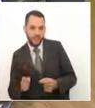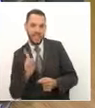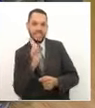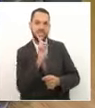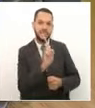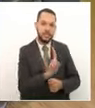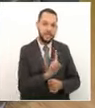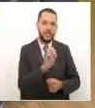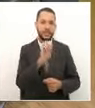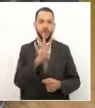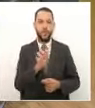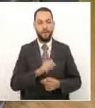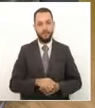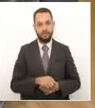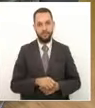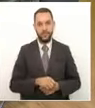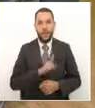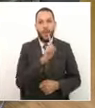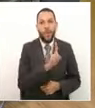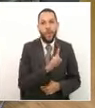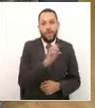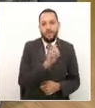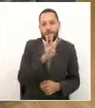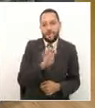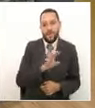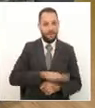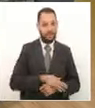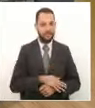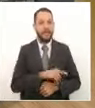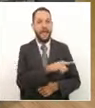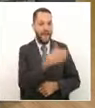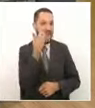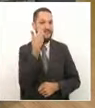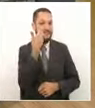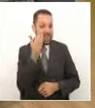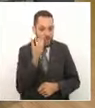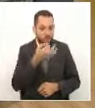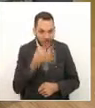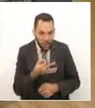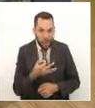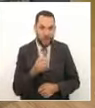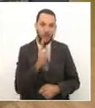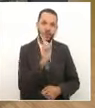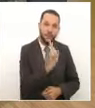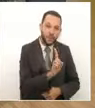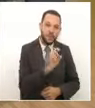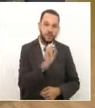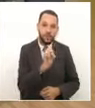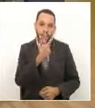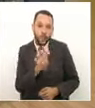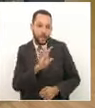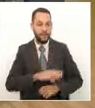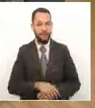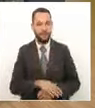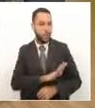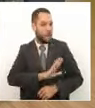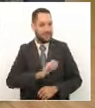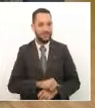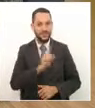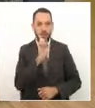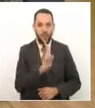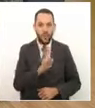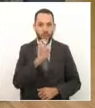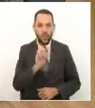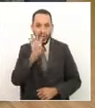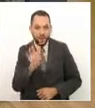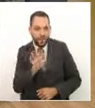Exactamente, entonces es muy válida esa observación de Berney porque en este momento Rizaralda ya tiene 109 casos